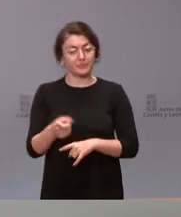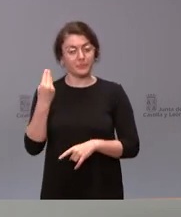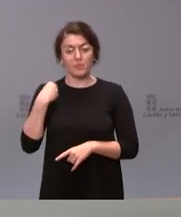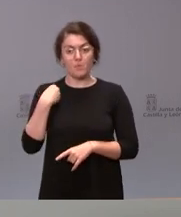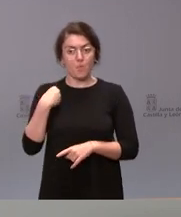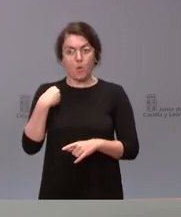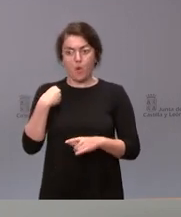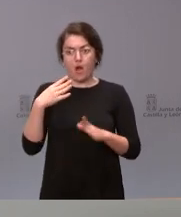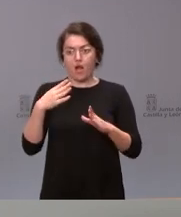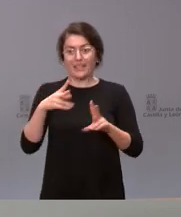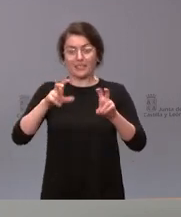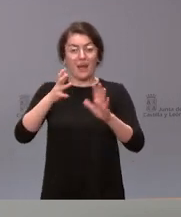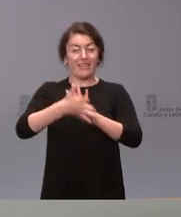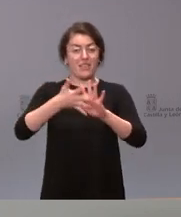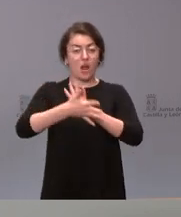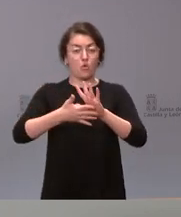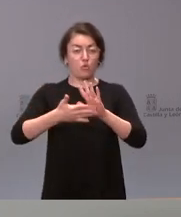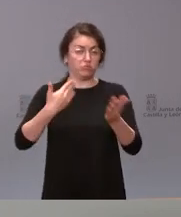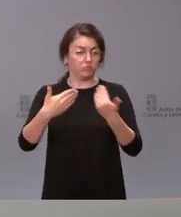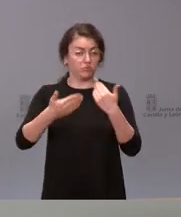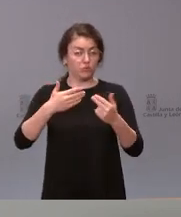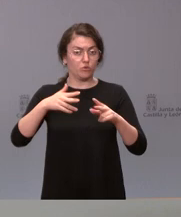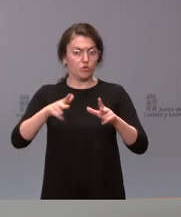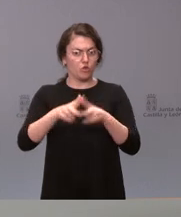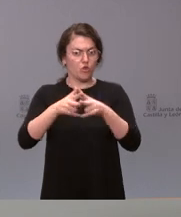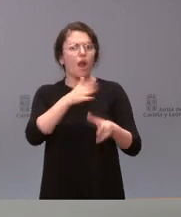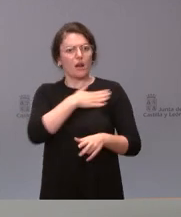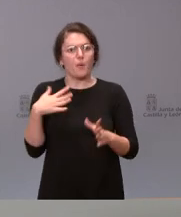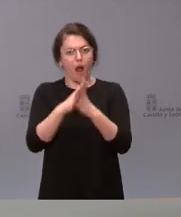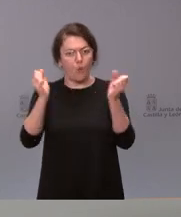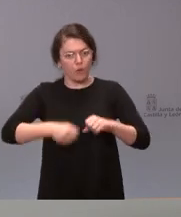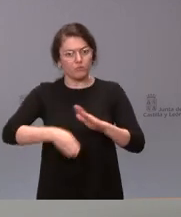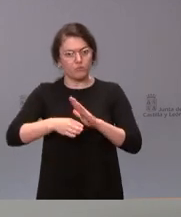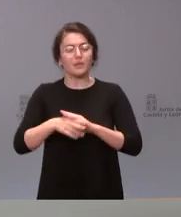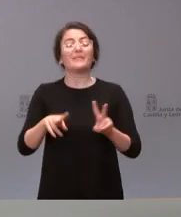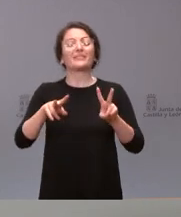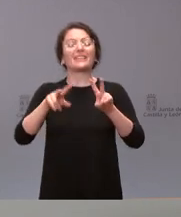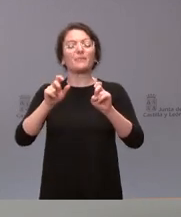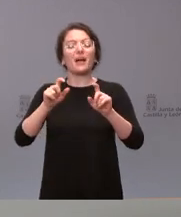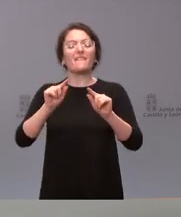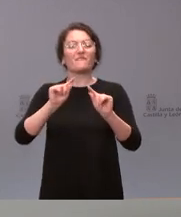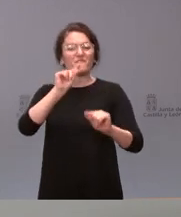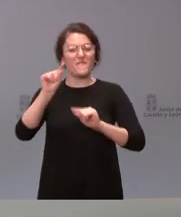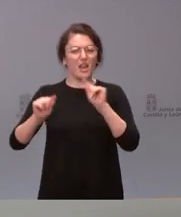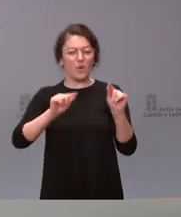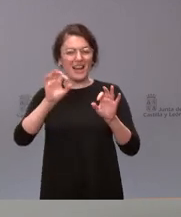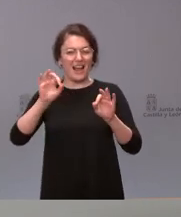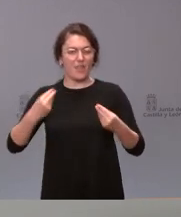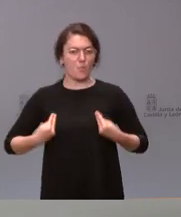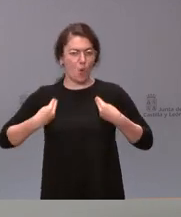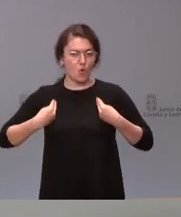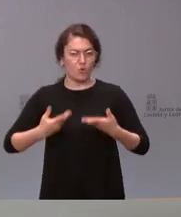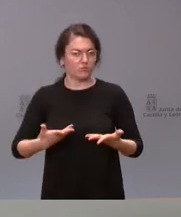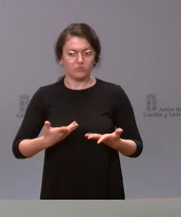en el ámbito del diálogo social. Y en relación con el virus del mono, la viruela del mono que usted plantea, no ha habido ningún caso